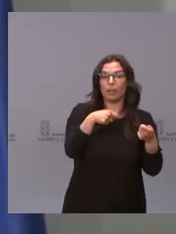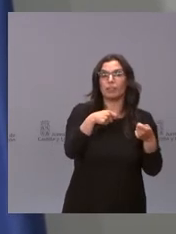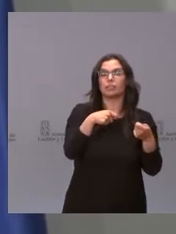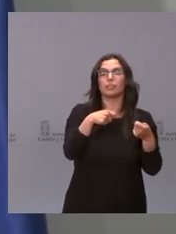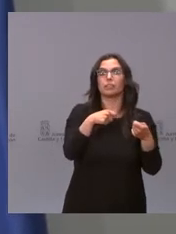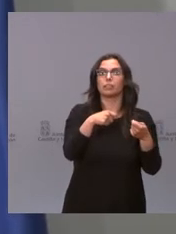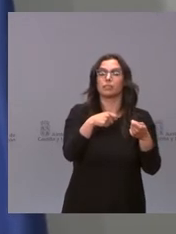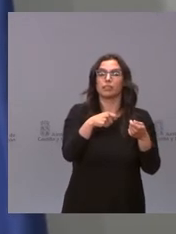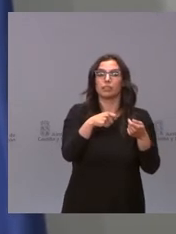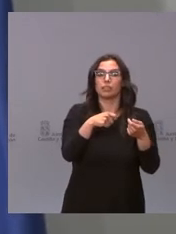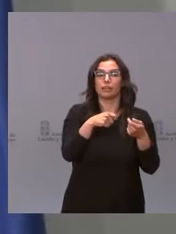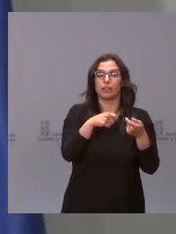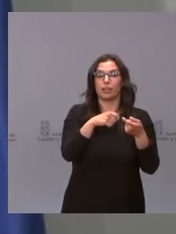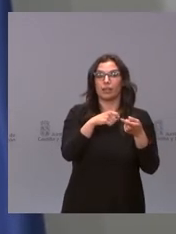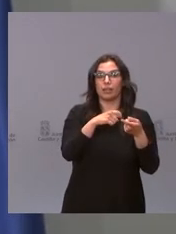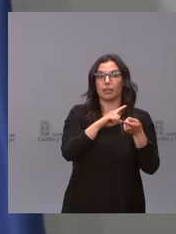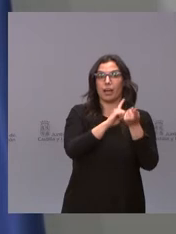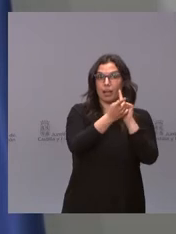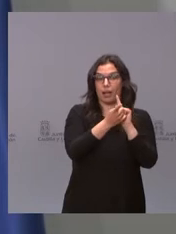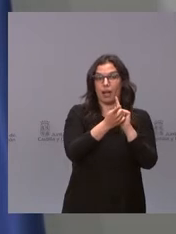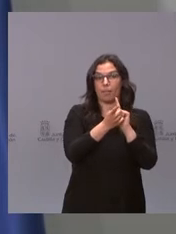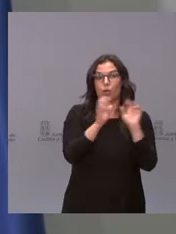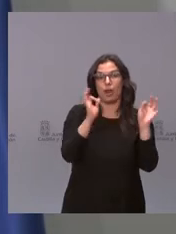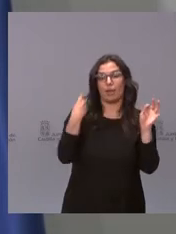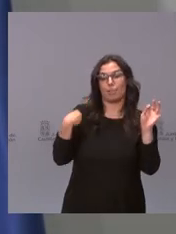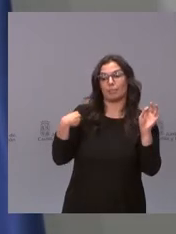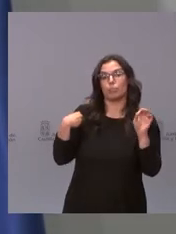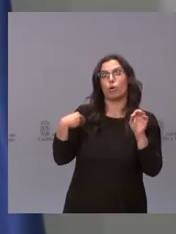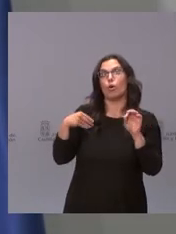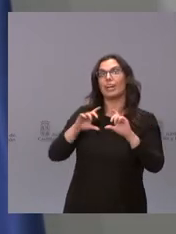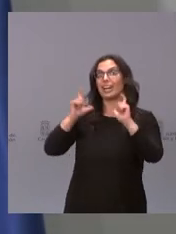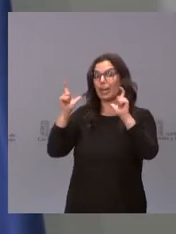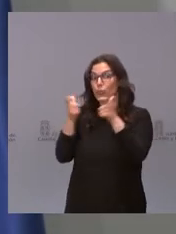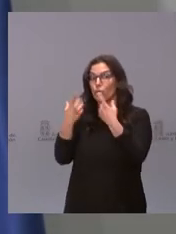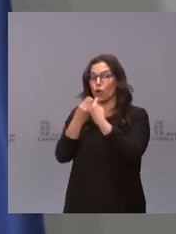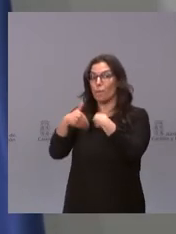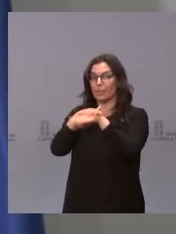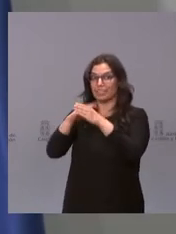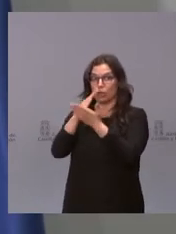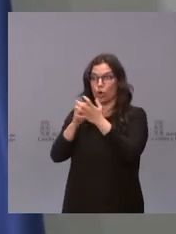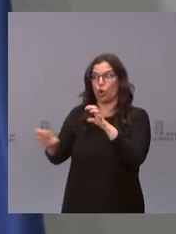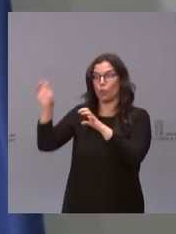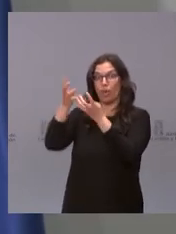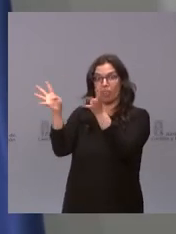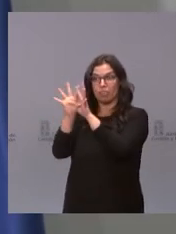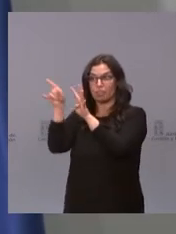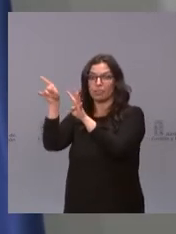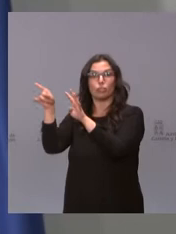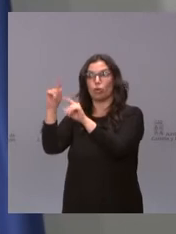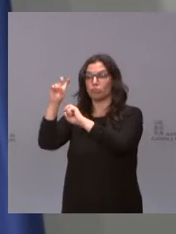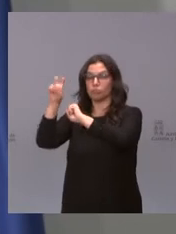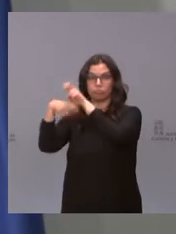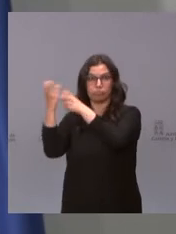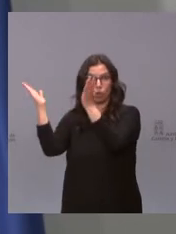en el acuerdo del interterritorial. Por tanto, seguimos manteniendo las mismas medidas que manteníamos en los mismos niveles de alarma. No hay